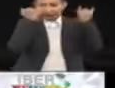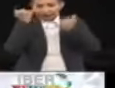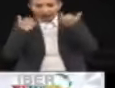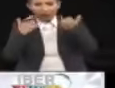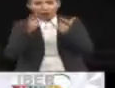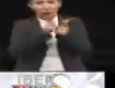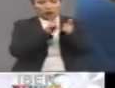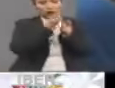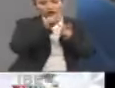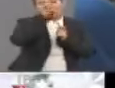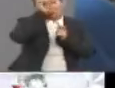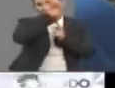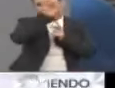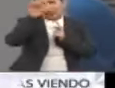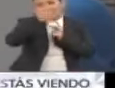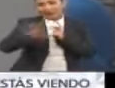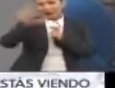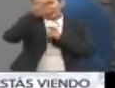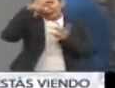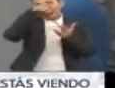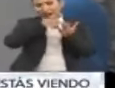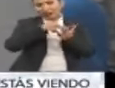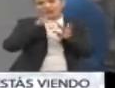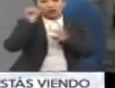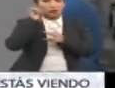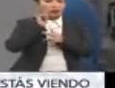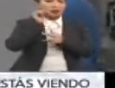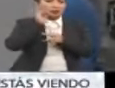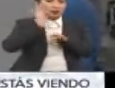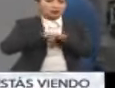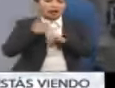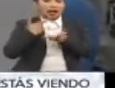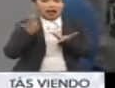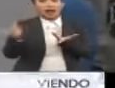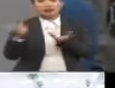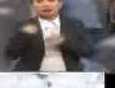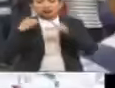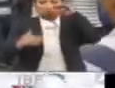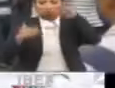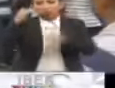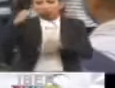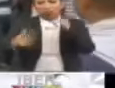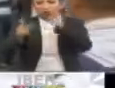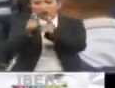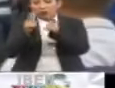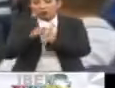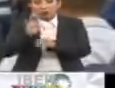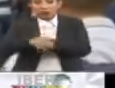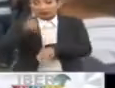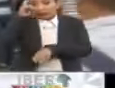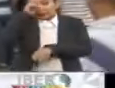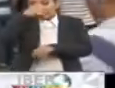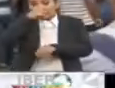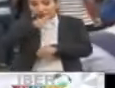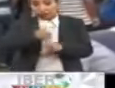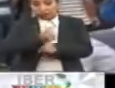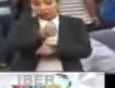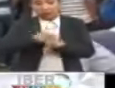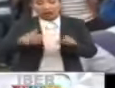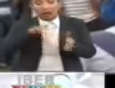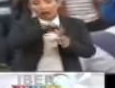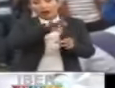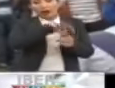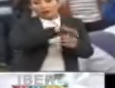el noreste, es la región tradicionalmente más desfavorecida, más desiguales, más violentas también, que apoya a pie